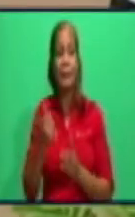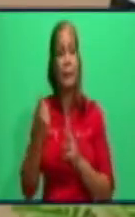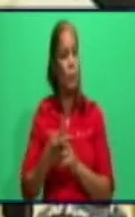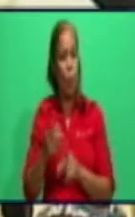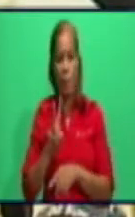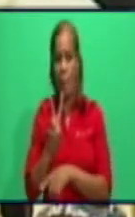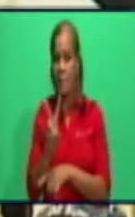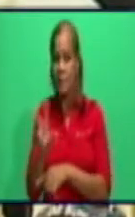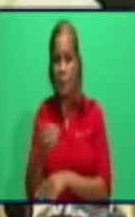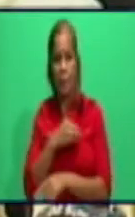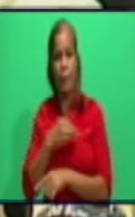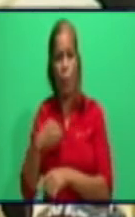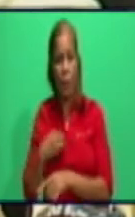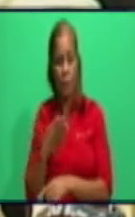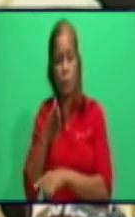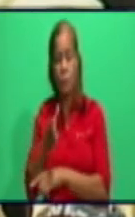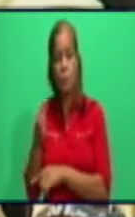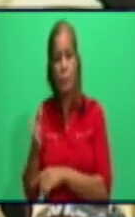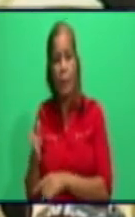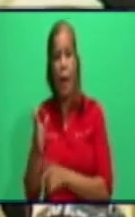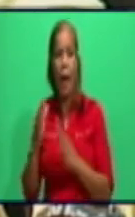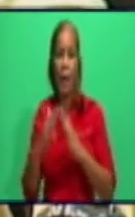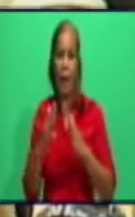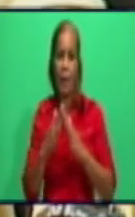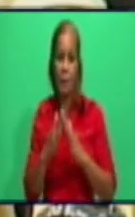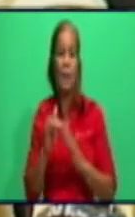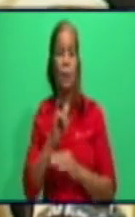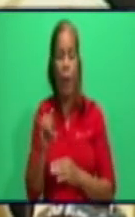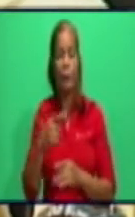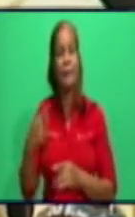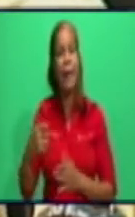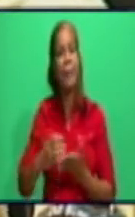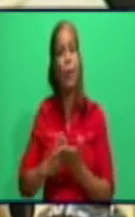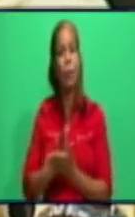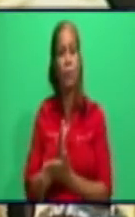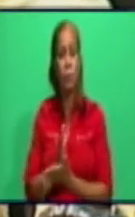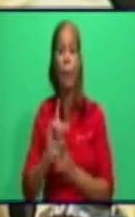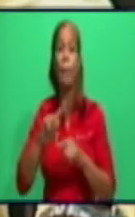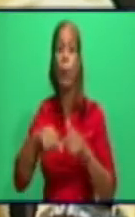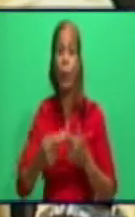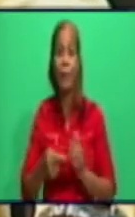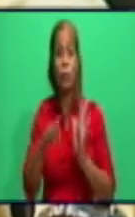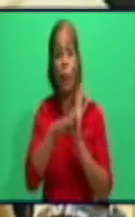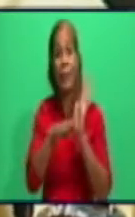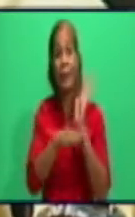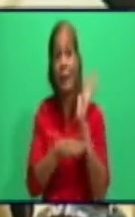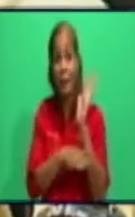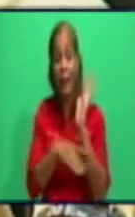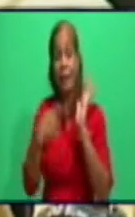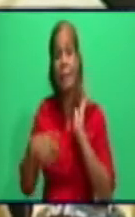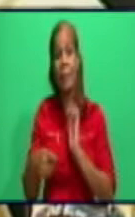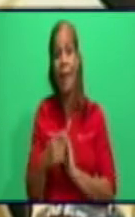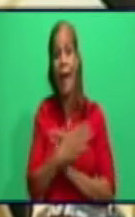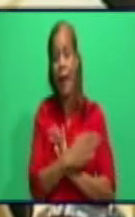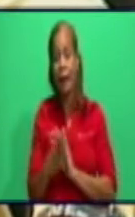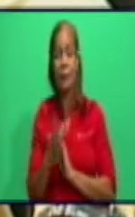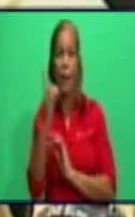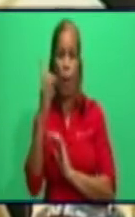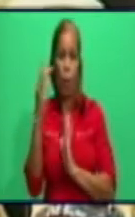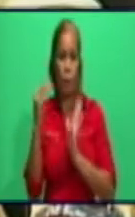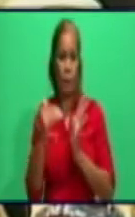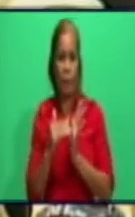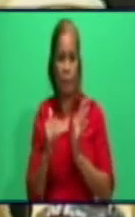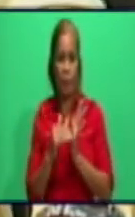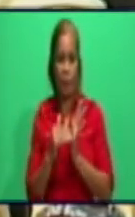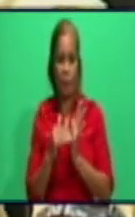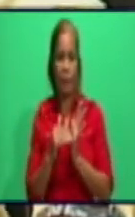la movilidad yuner en el territorio. Por esto es la medida, ya les decía a ustedes que en múltiples llamadas, como mismos se la